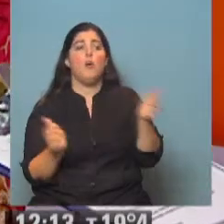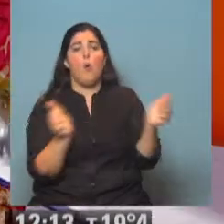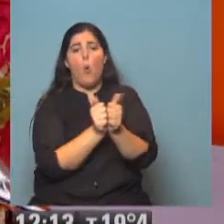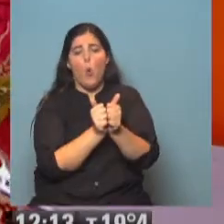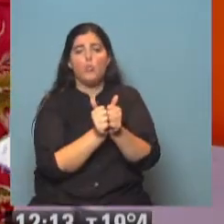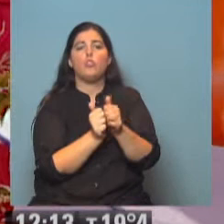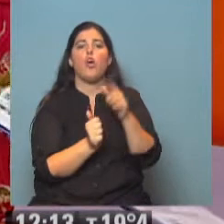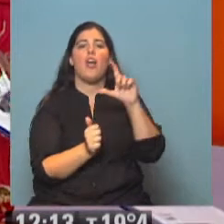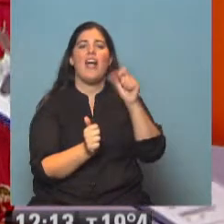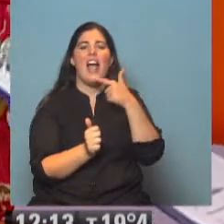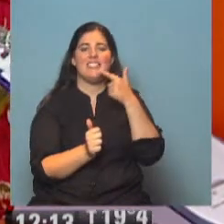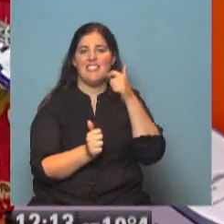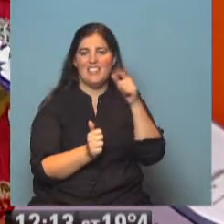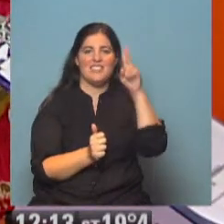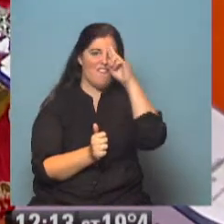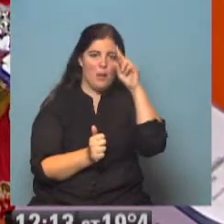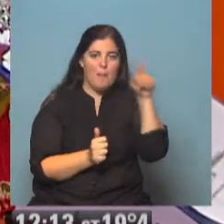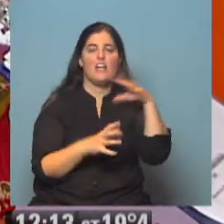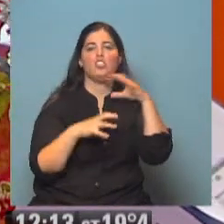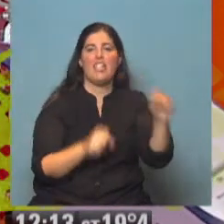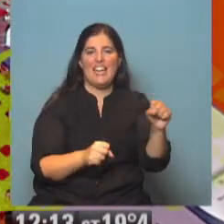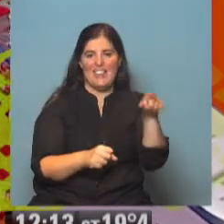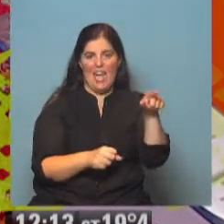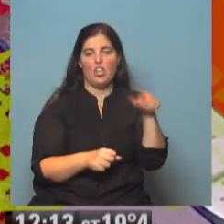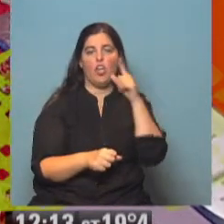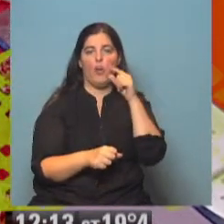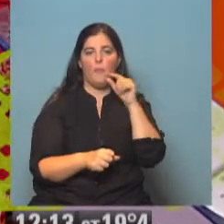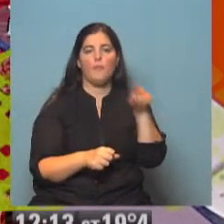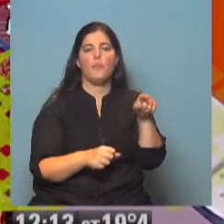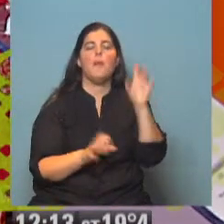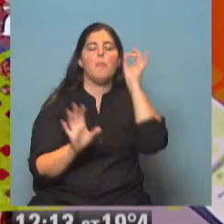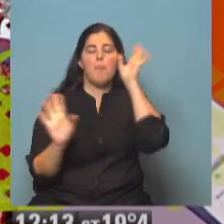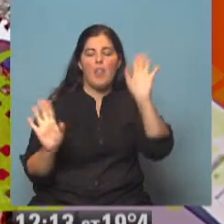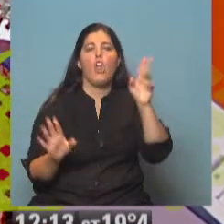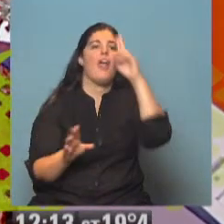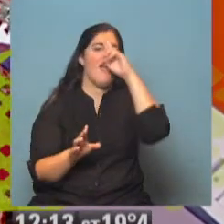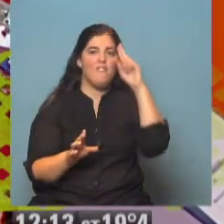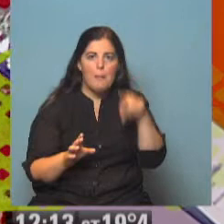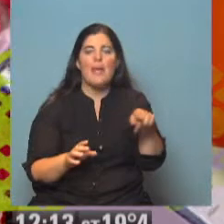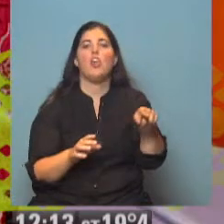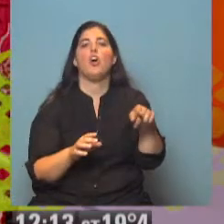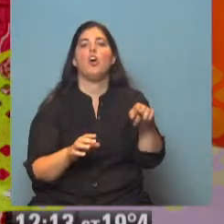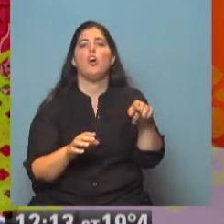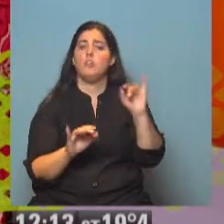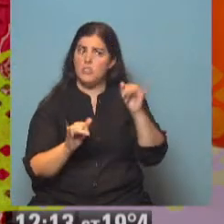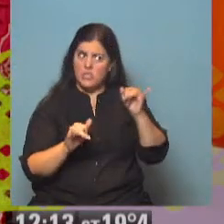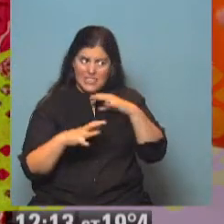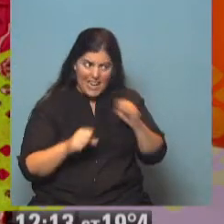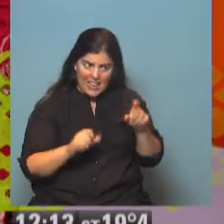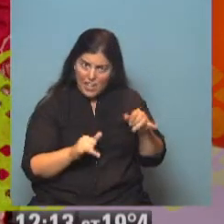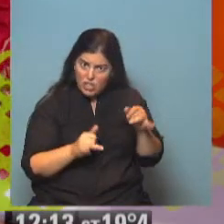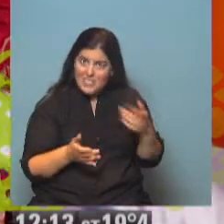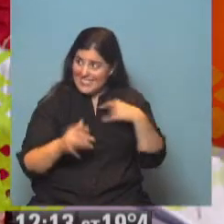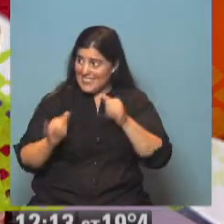Casas. Él es enfermero, secretario, perdón, enfermero, sí, y secretario. Enfermero y